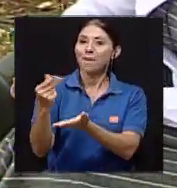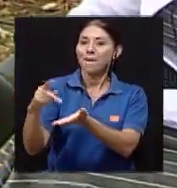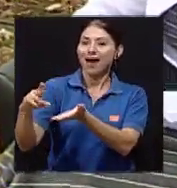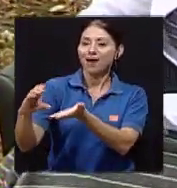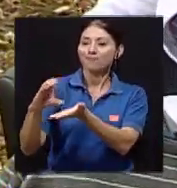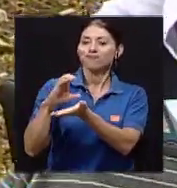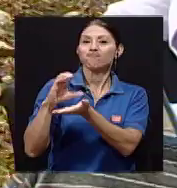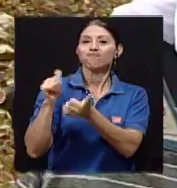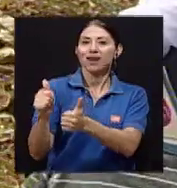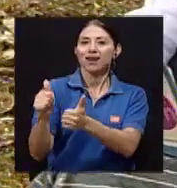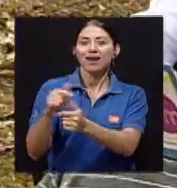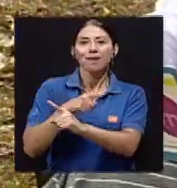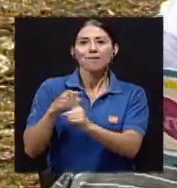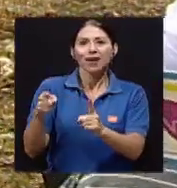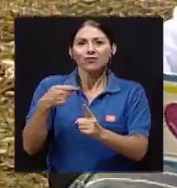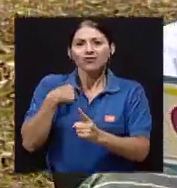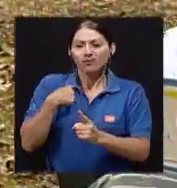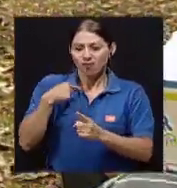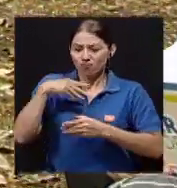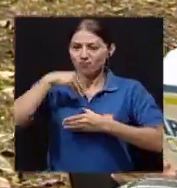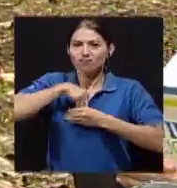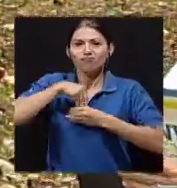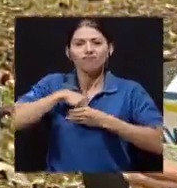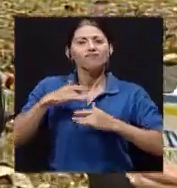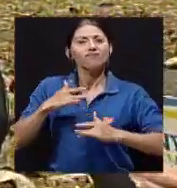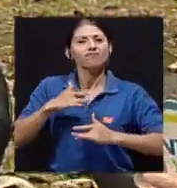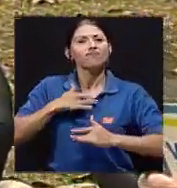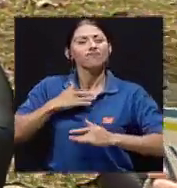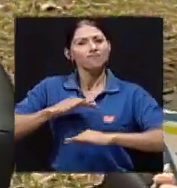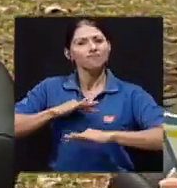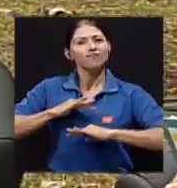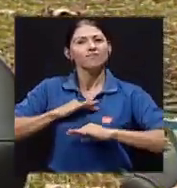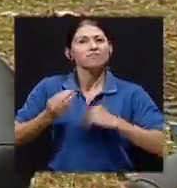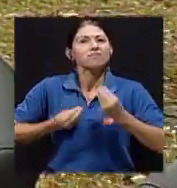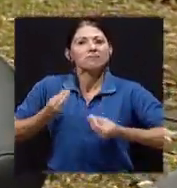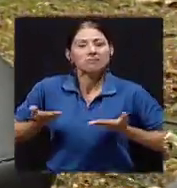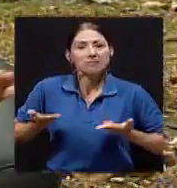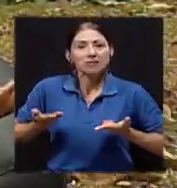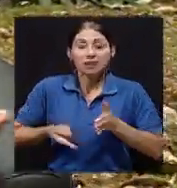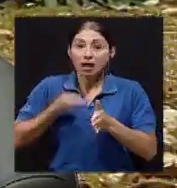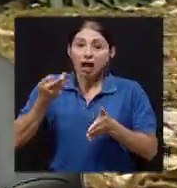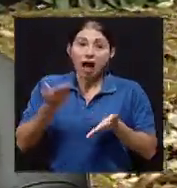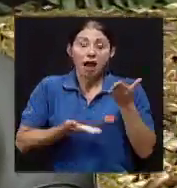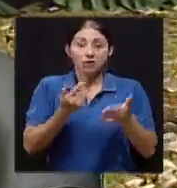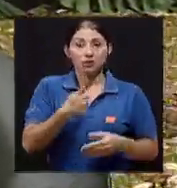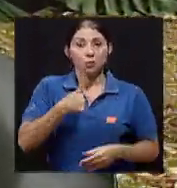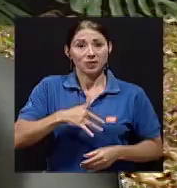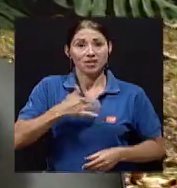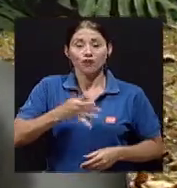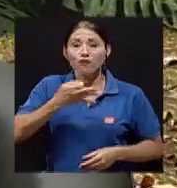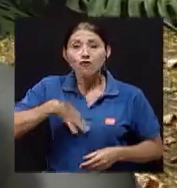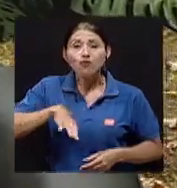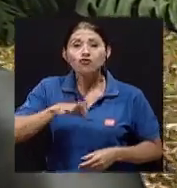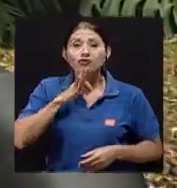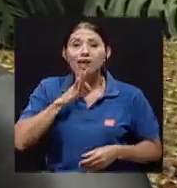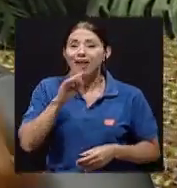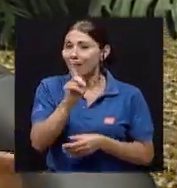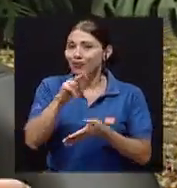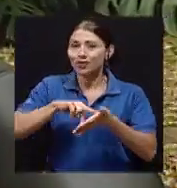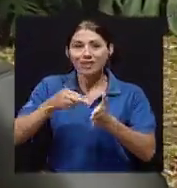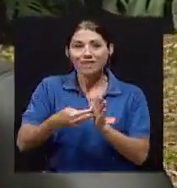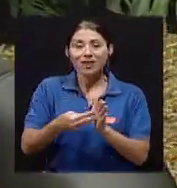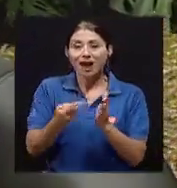propios recursos para sobresalir en lo que me sucede. Porque de repente estoy sintiéndome frustrada en un lugar y no es precisamente por lo económico, sino porque no puedo